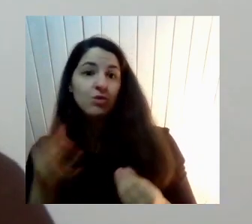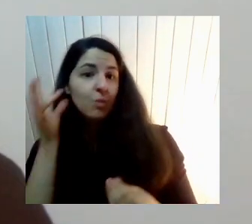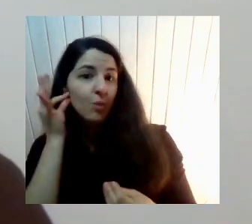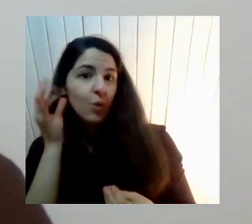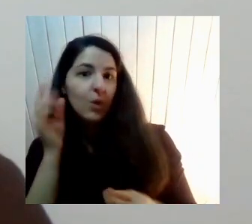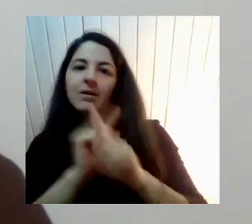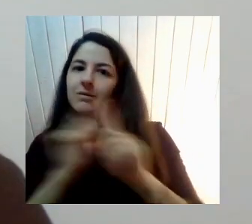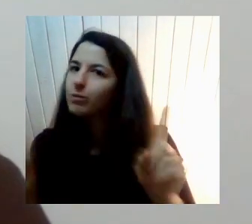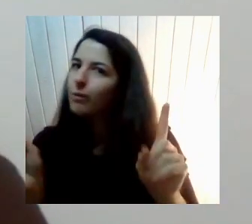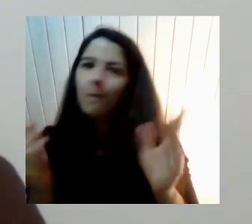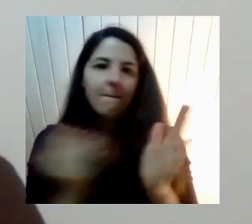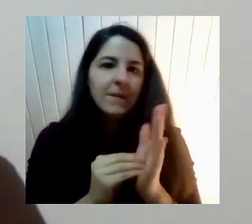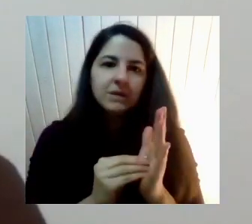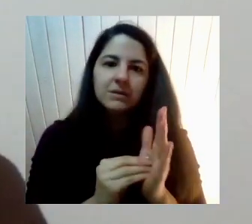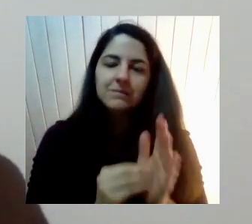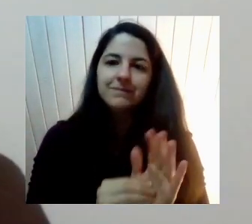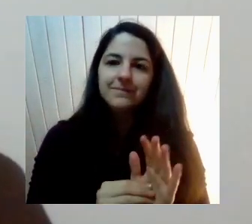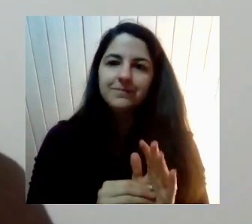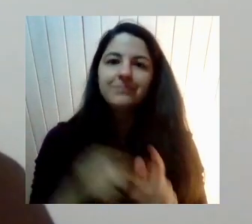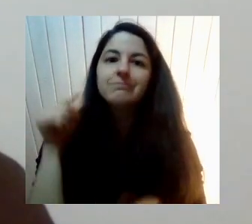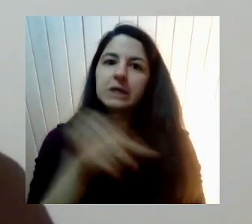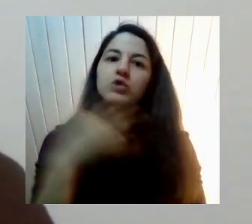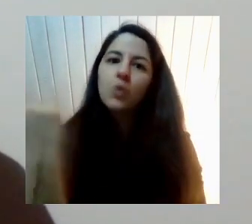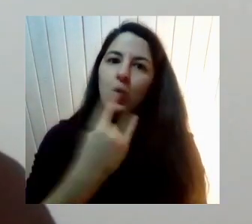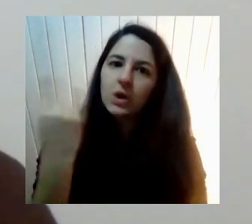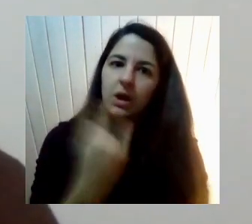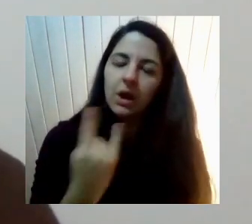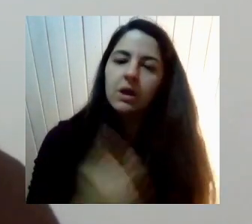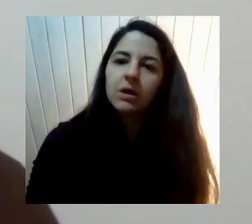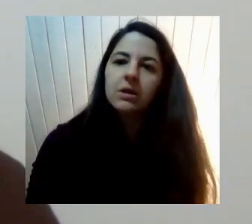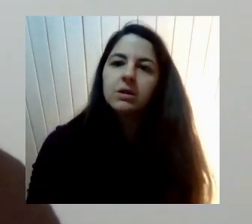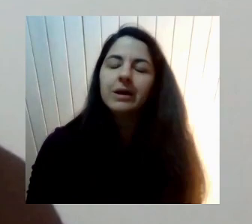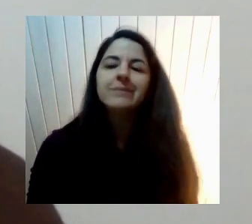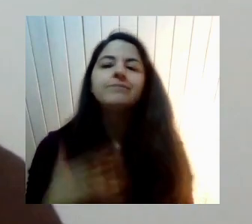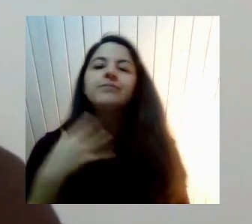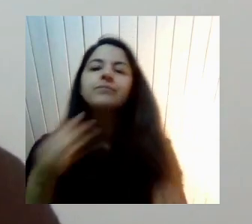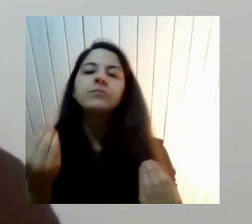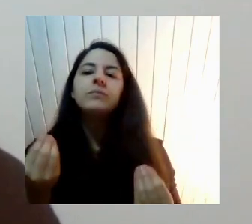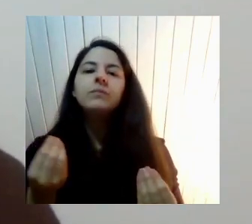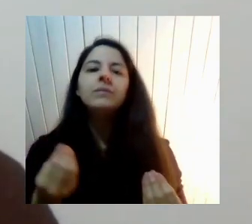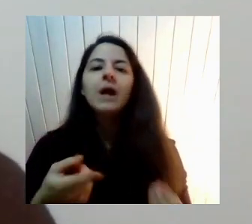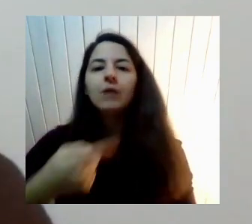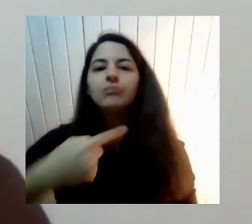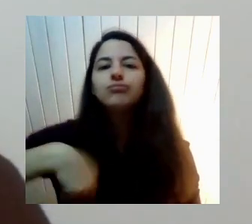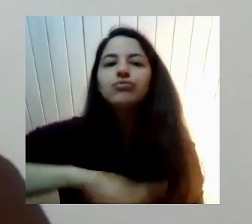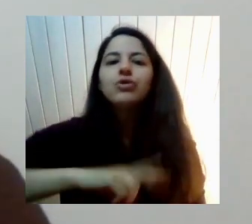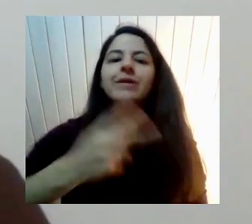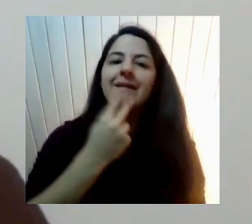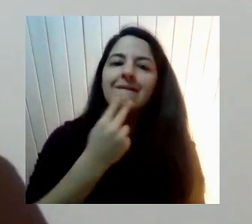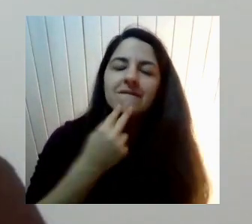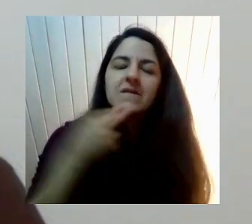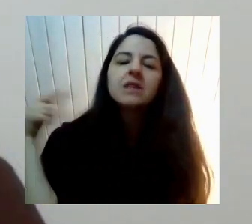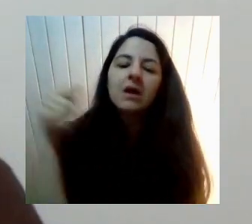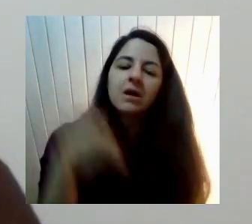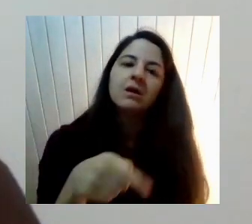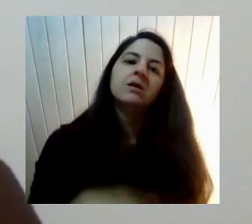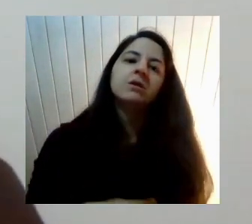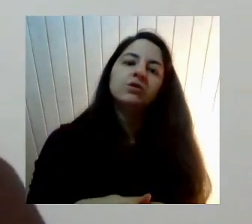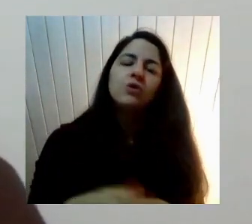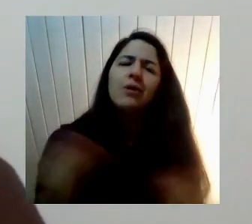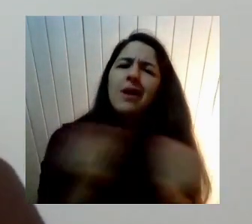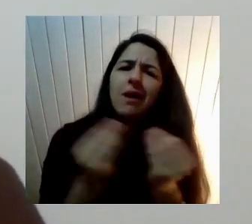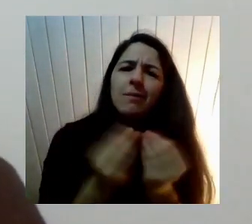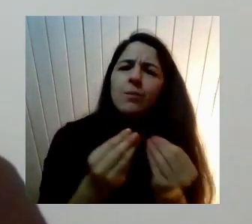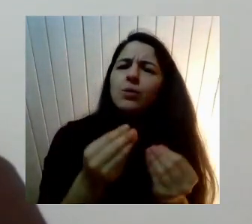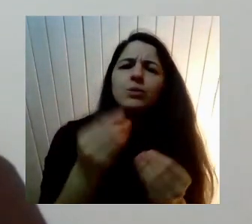a la calle Por eso es urgente En el fondo Porque lo que está en juego Es nuestra cotidianidad Es nuestra vida Y la vida de muchos Y muchas